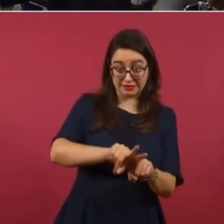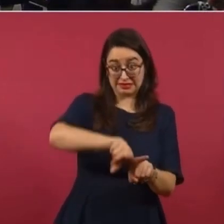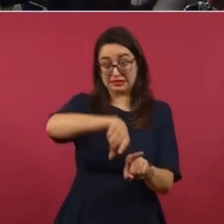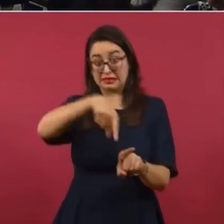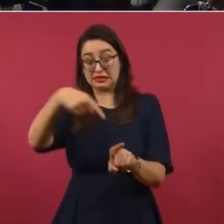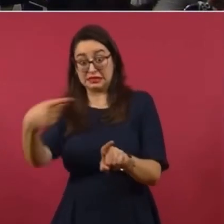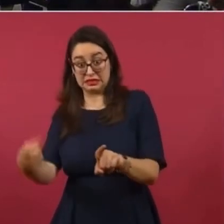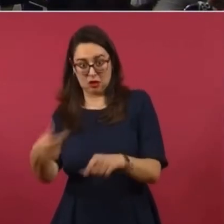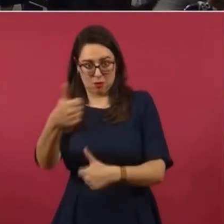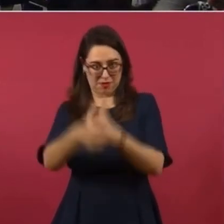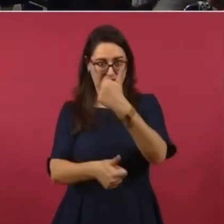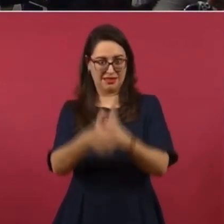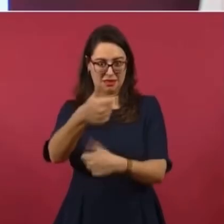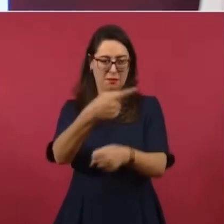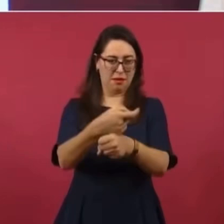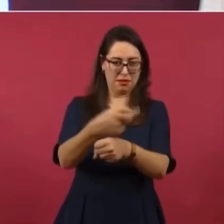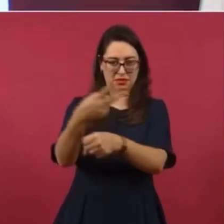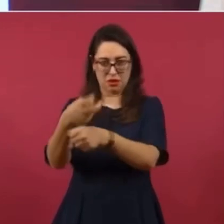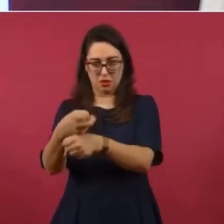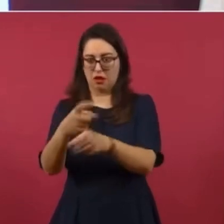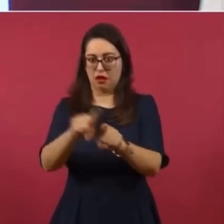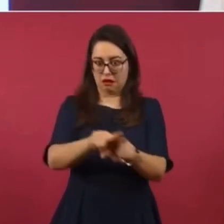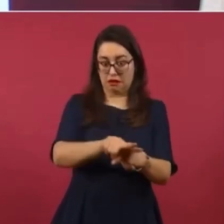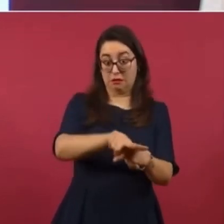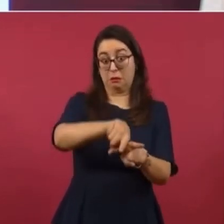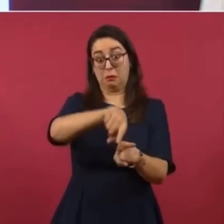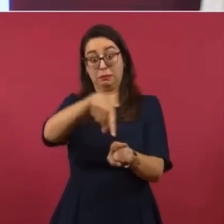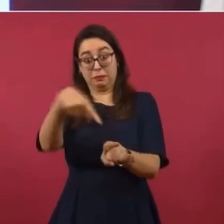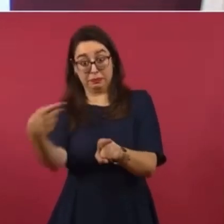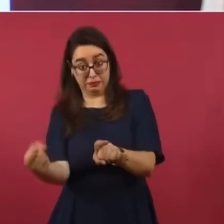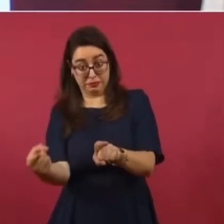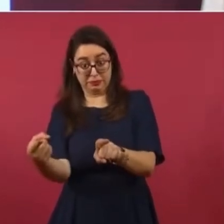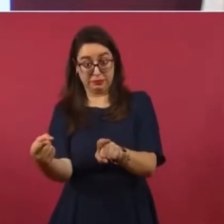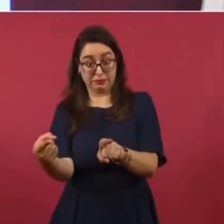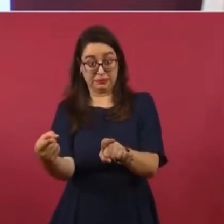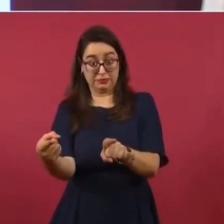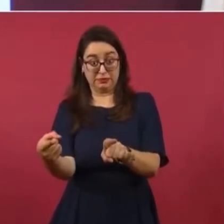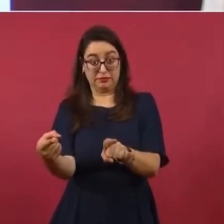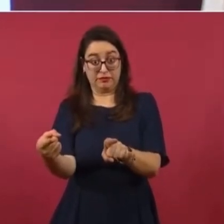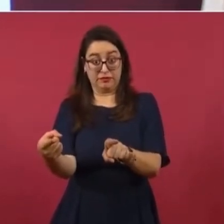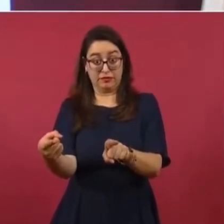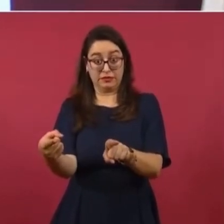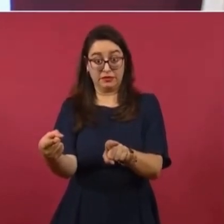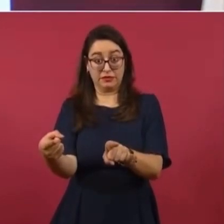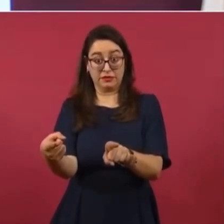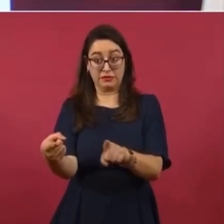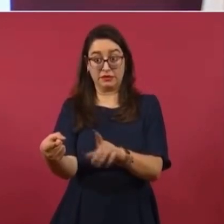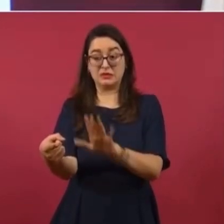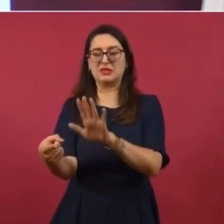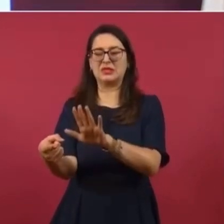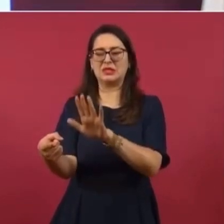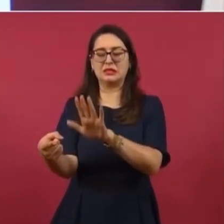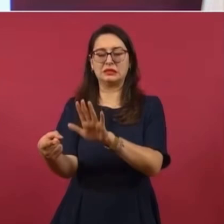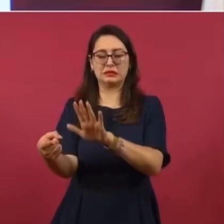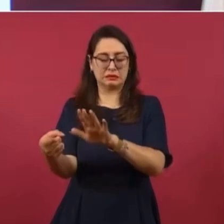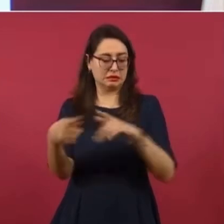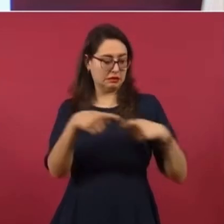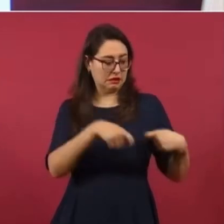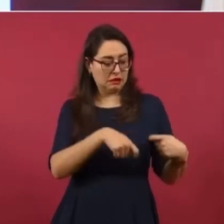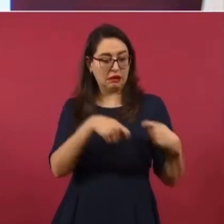cuando se entrega Bancomer, le entregan